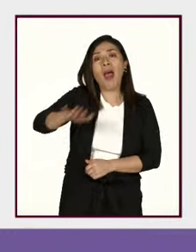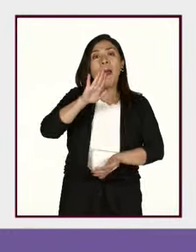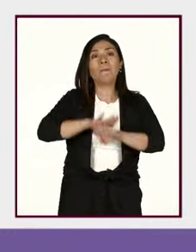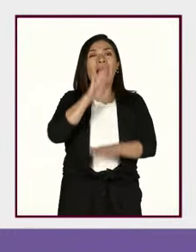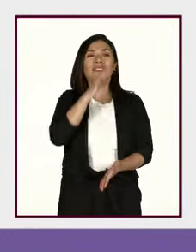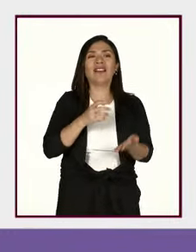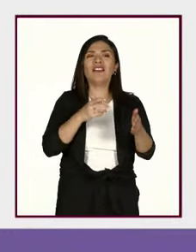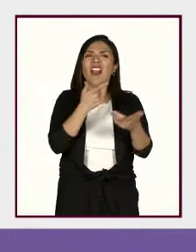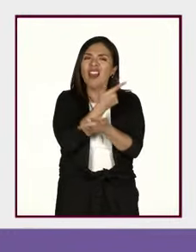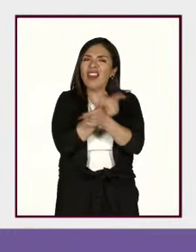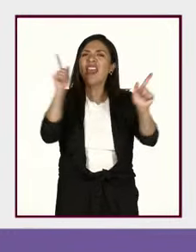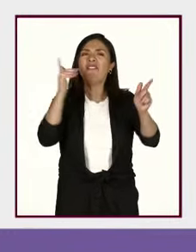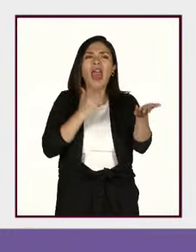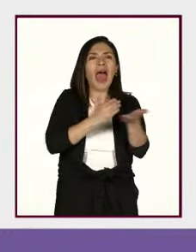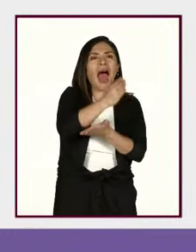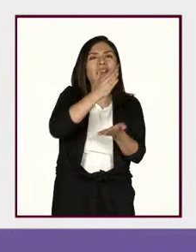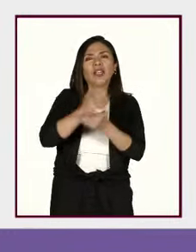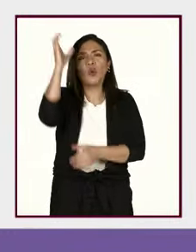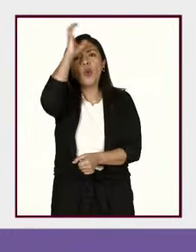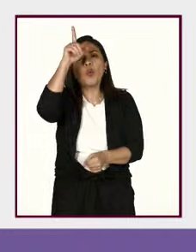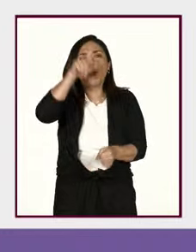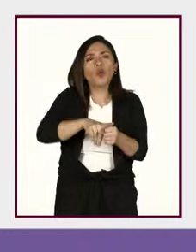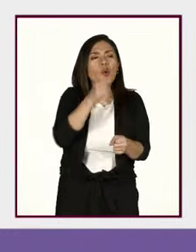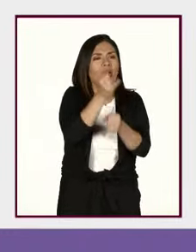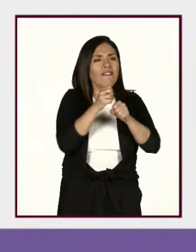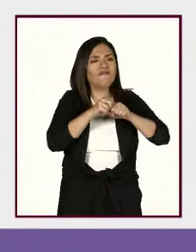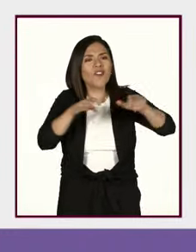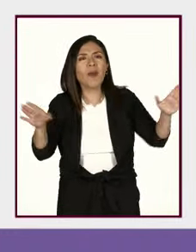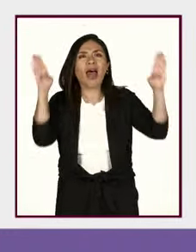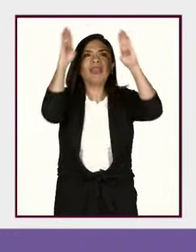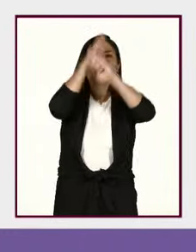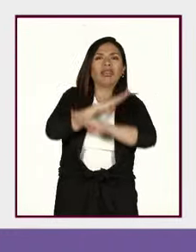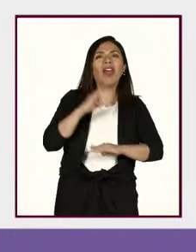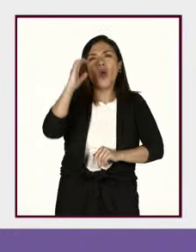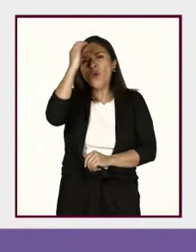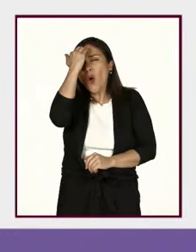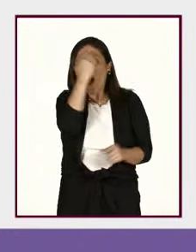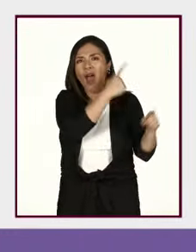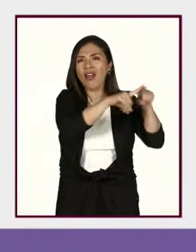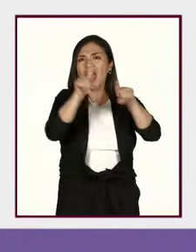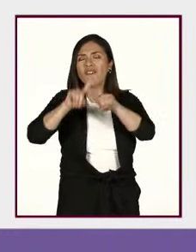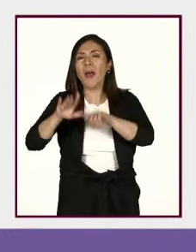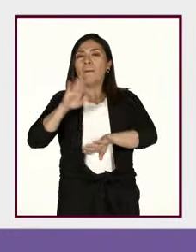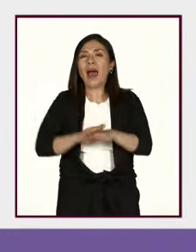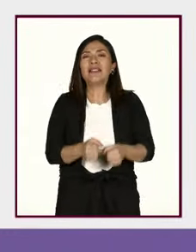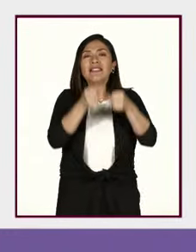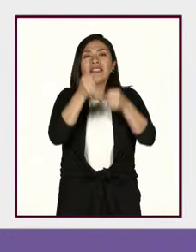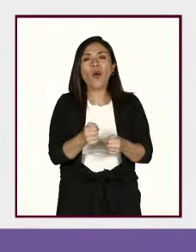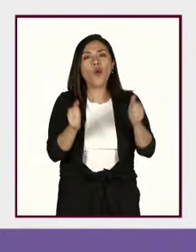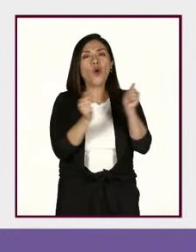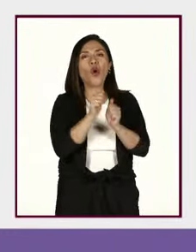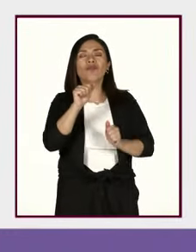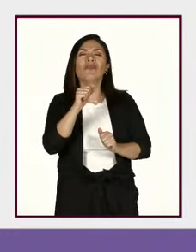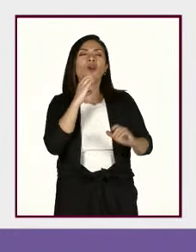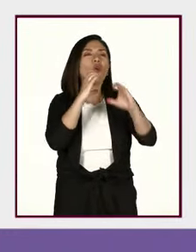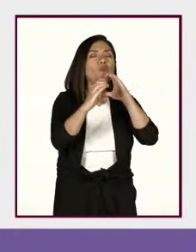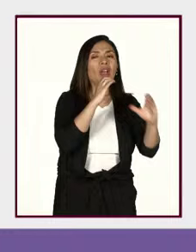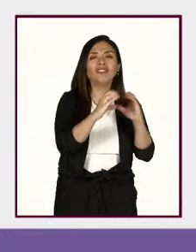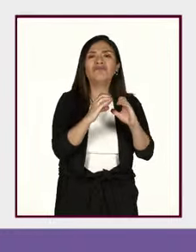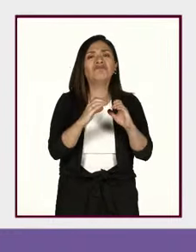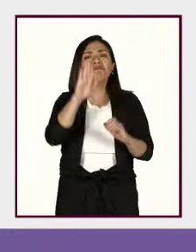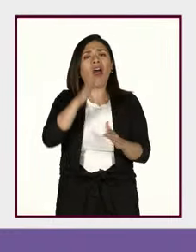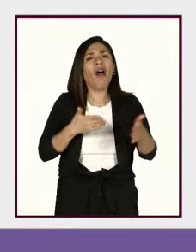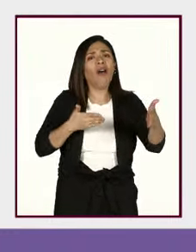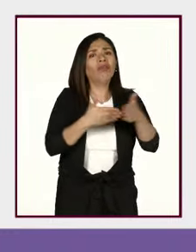información, el acceso a la cultura, a la recreación y el acceso seguro a las telecomunicaciones. Por lo tanto,